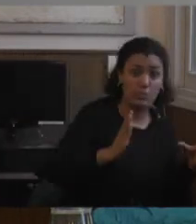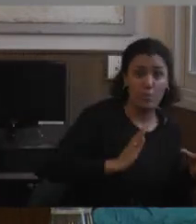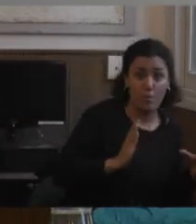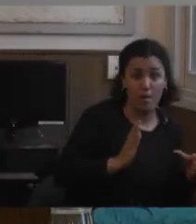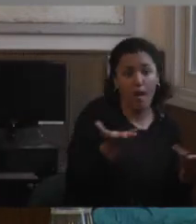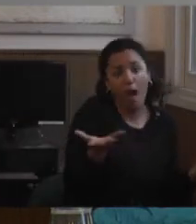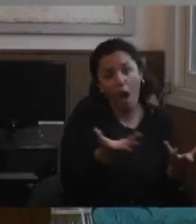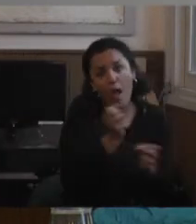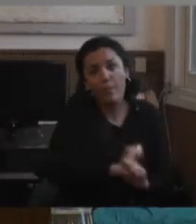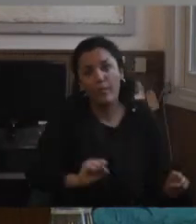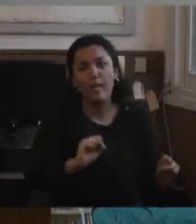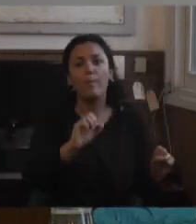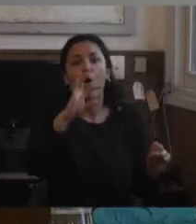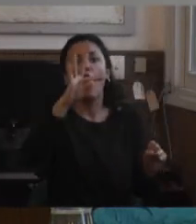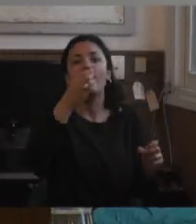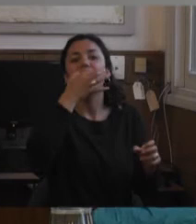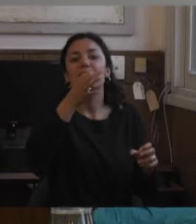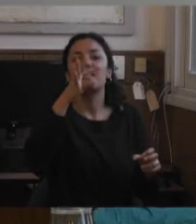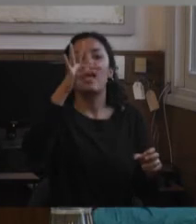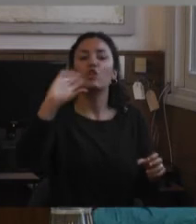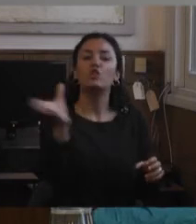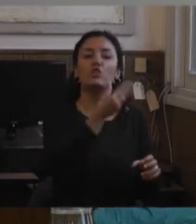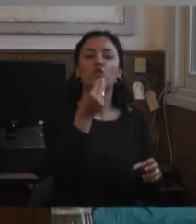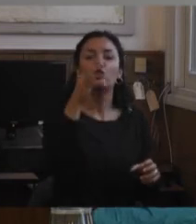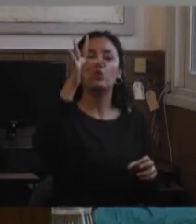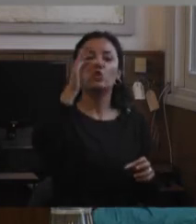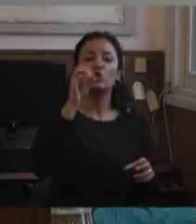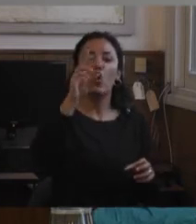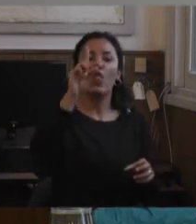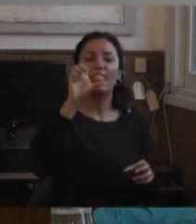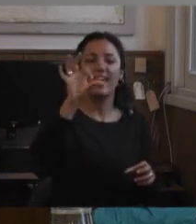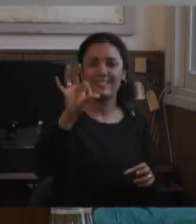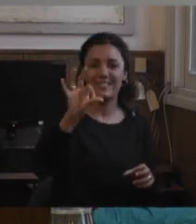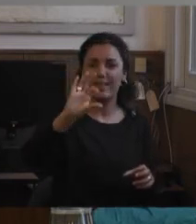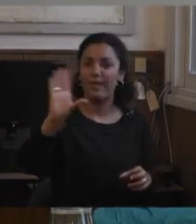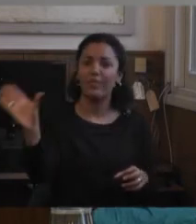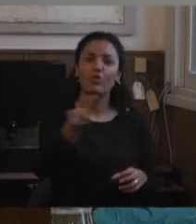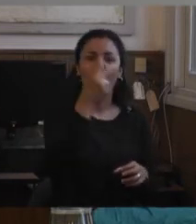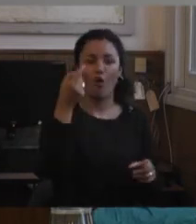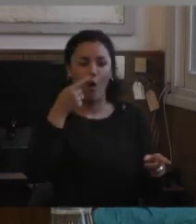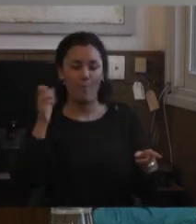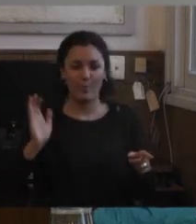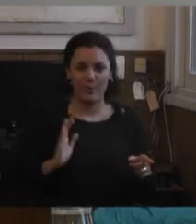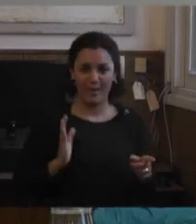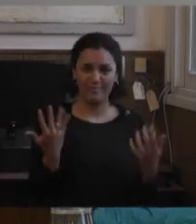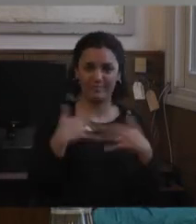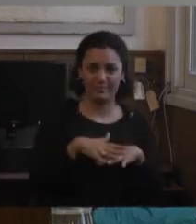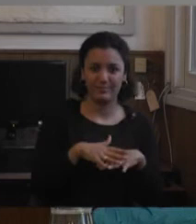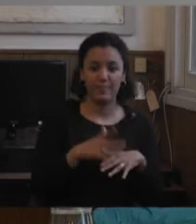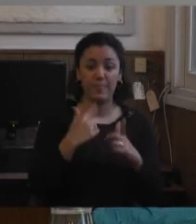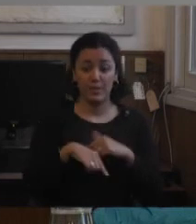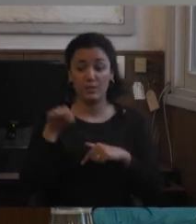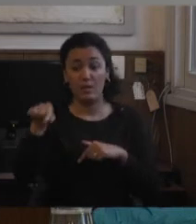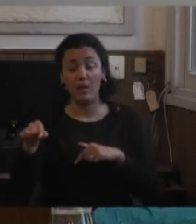incorporar el todes o todas las cuestiones de género que hay. Entonces dice, bueno, entonces vos tendrías que empezar a pensar varón con